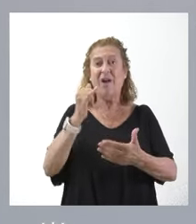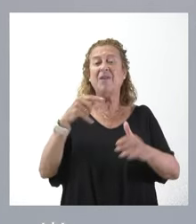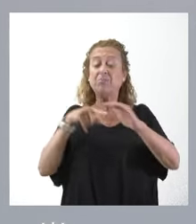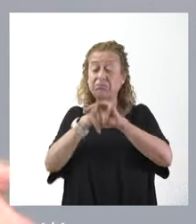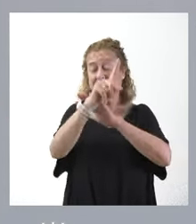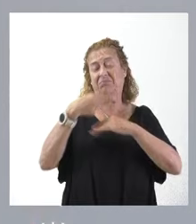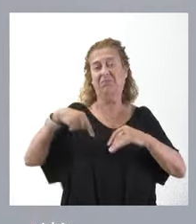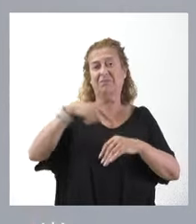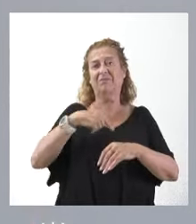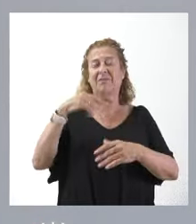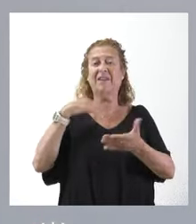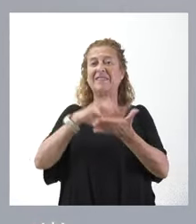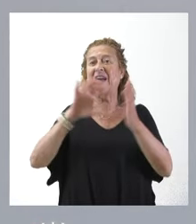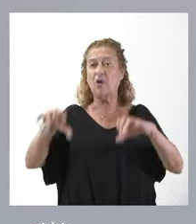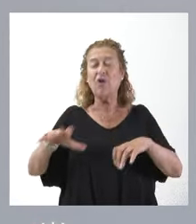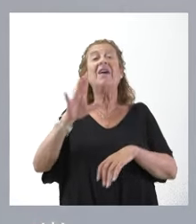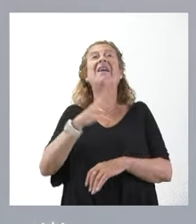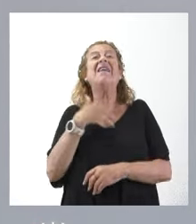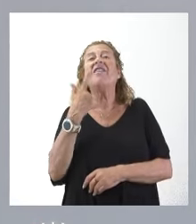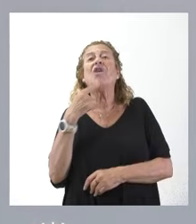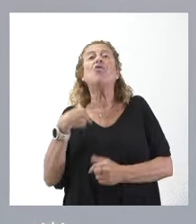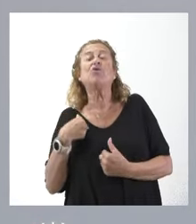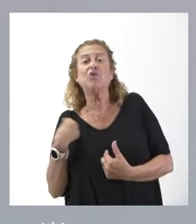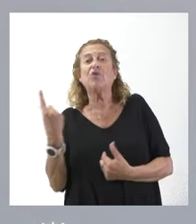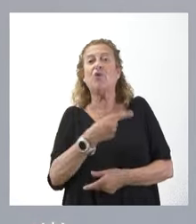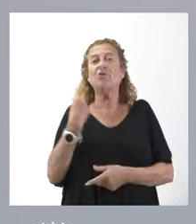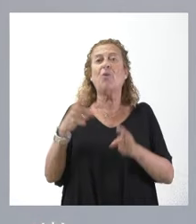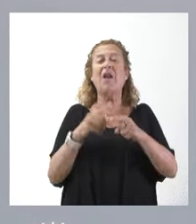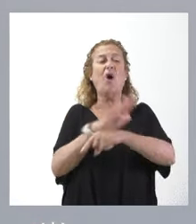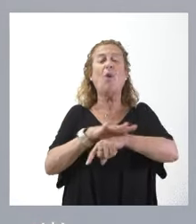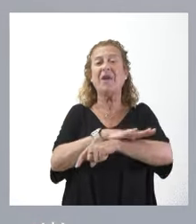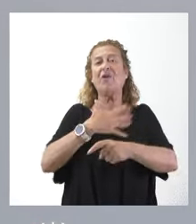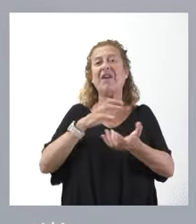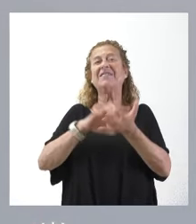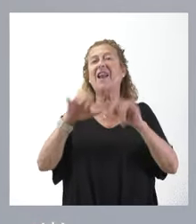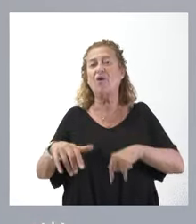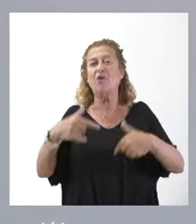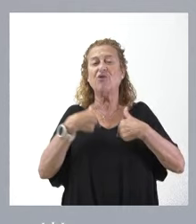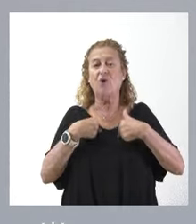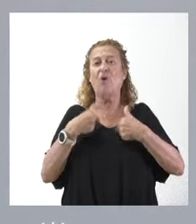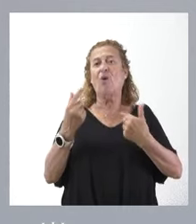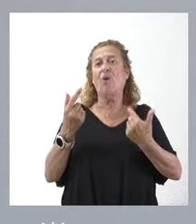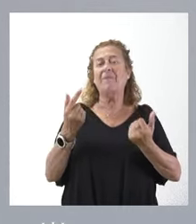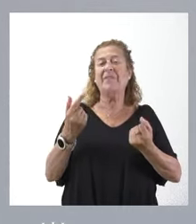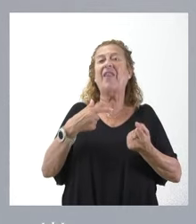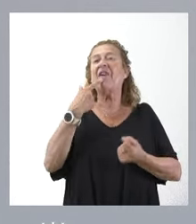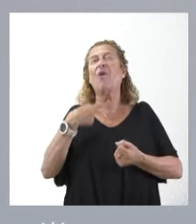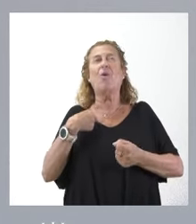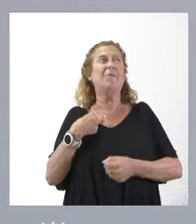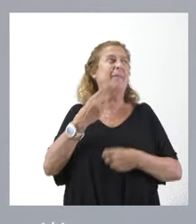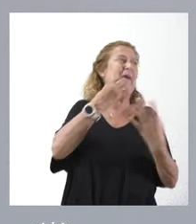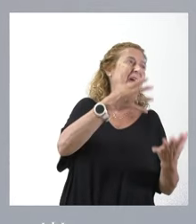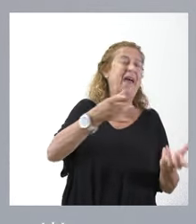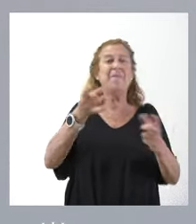autónoma. No se trata, quizá, de que seamos nosotros, como Gobierno de Castilla y León, los que establezcamos calificativos